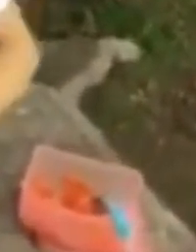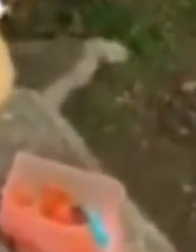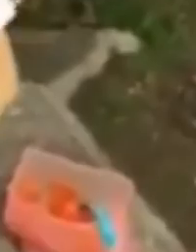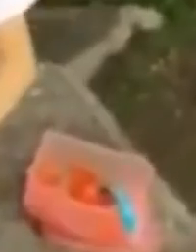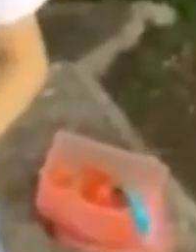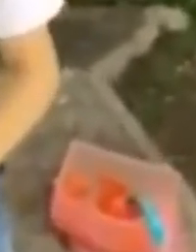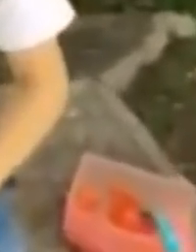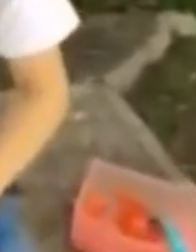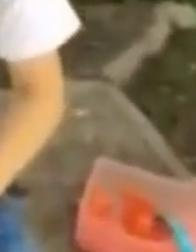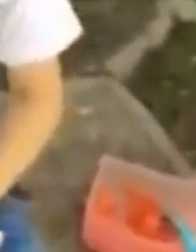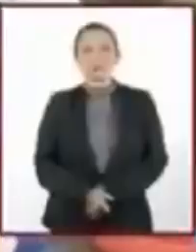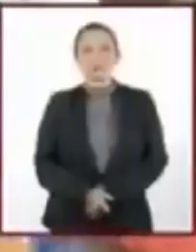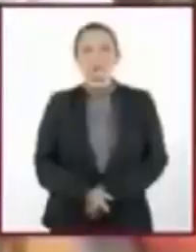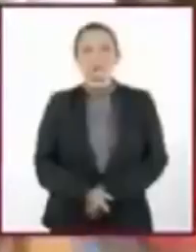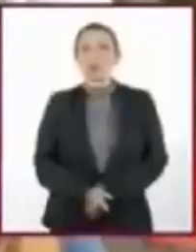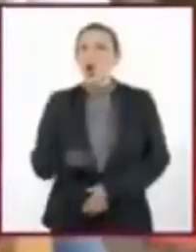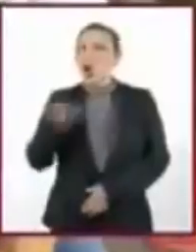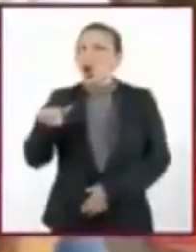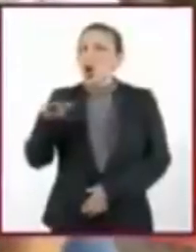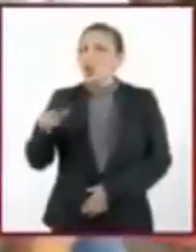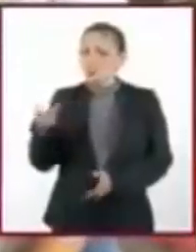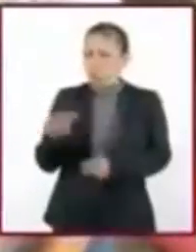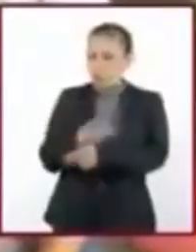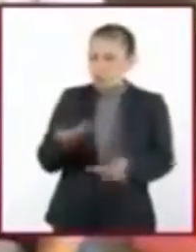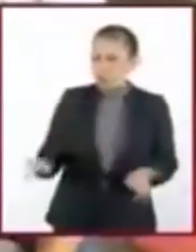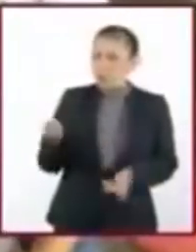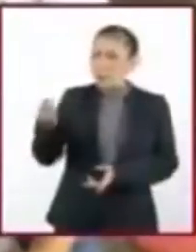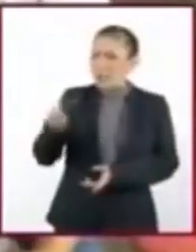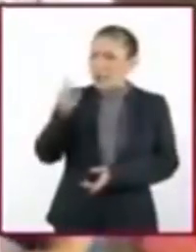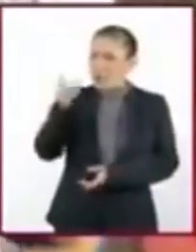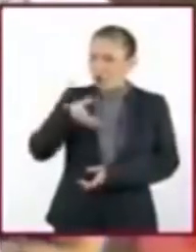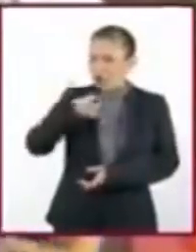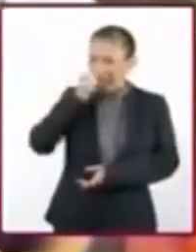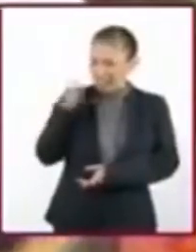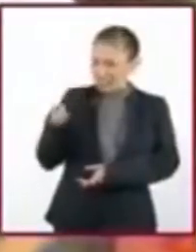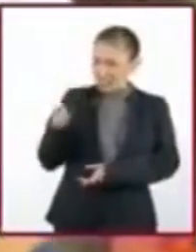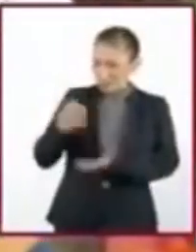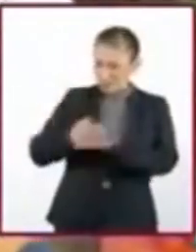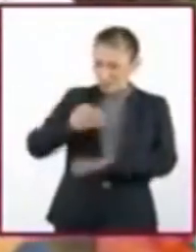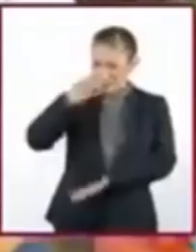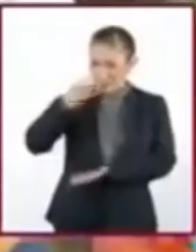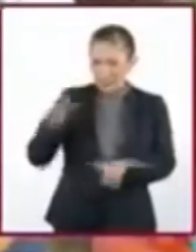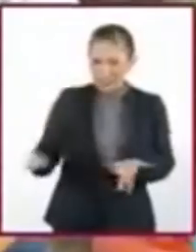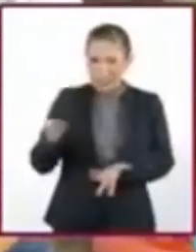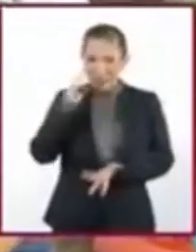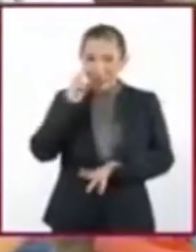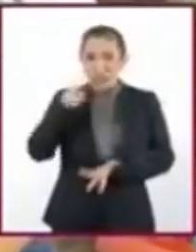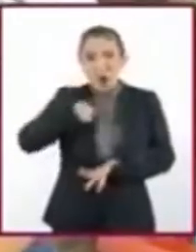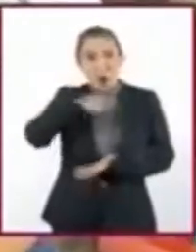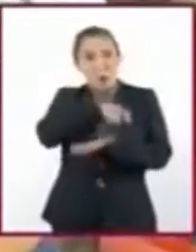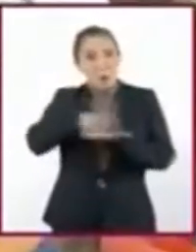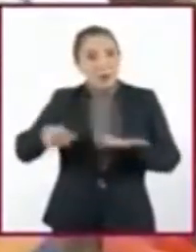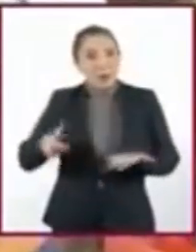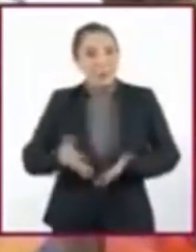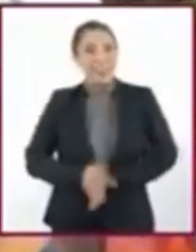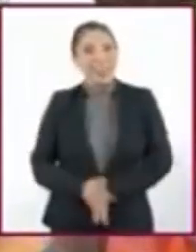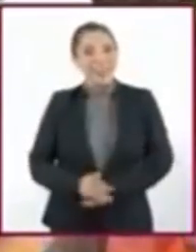Sofía, ¿qué onda? ¿Por qué tomas agua en eso? Ay, Sofía. Mira lo que te compré.